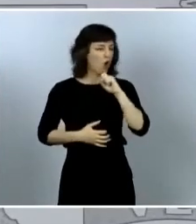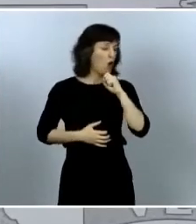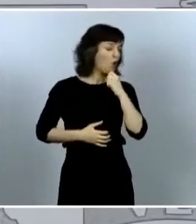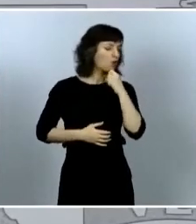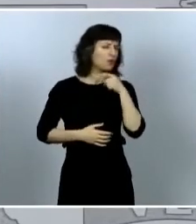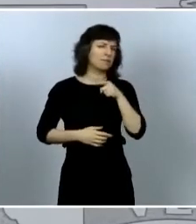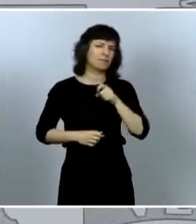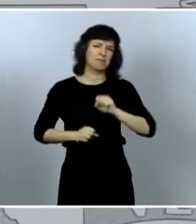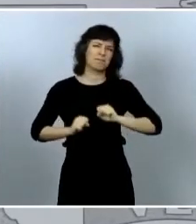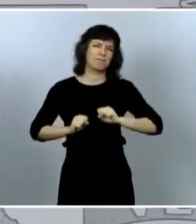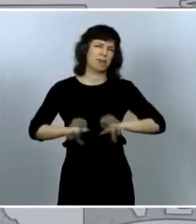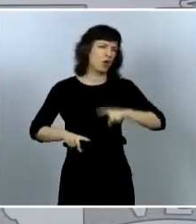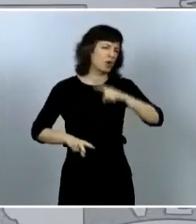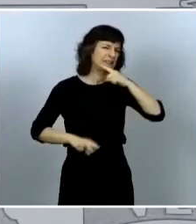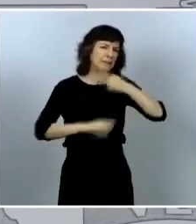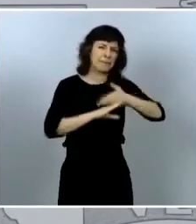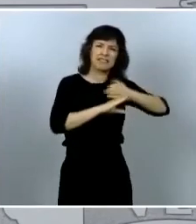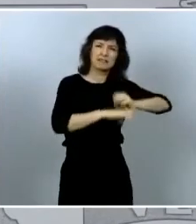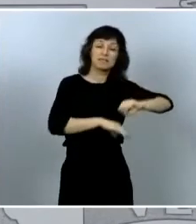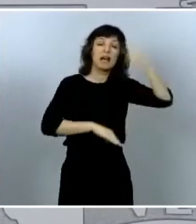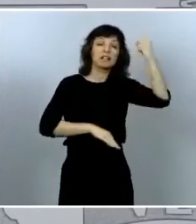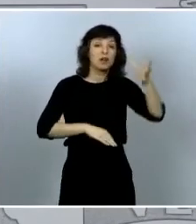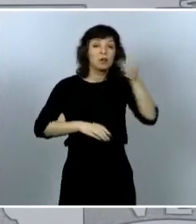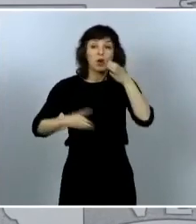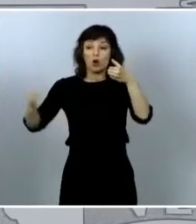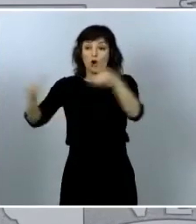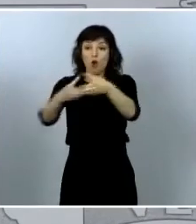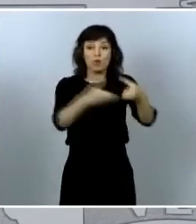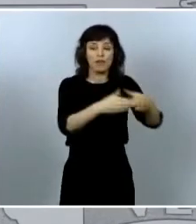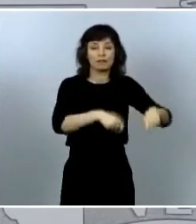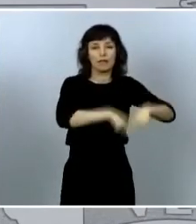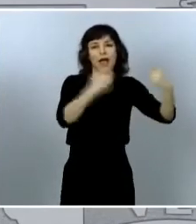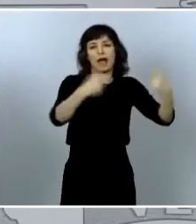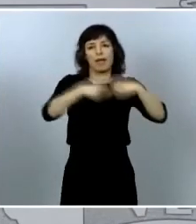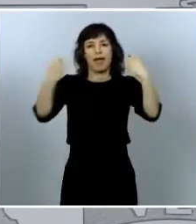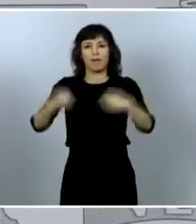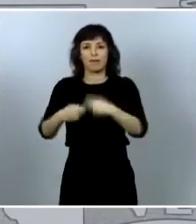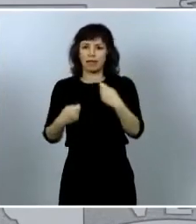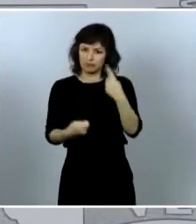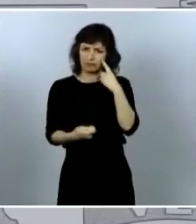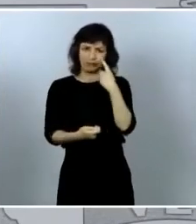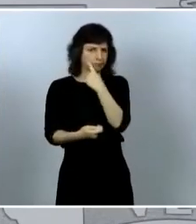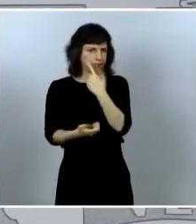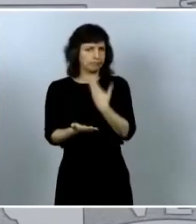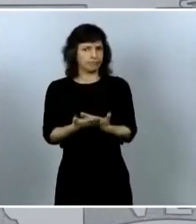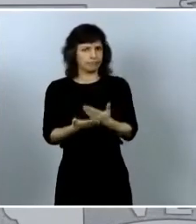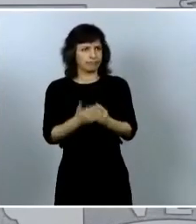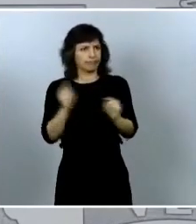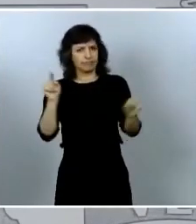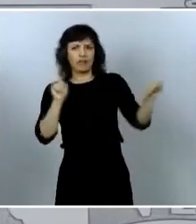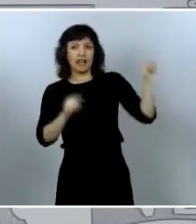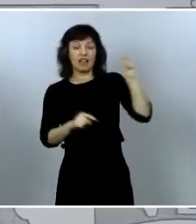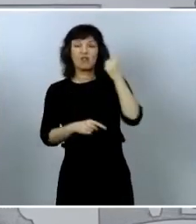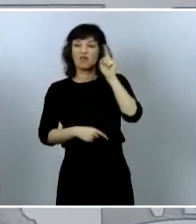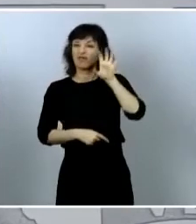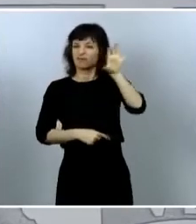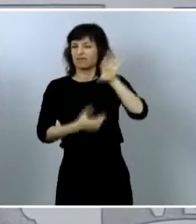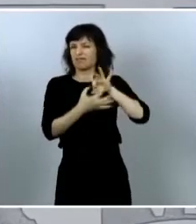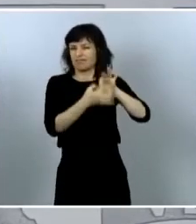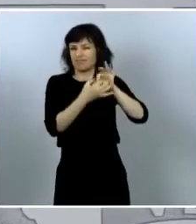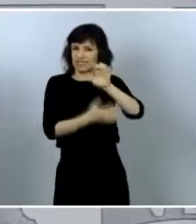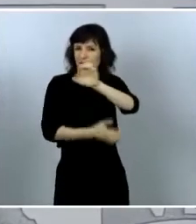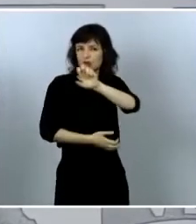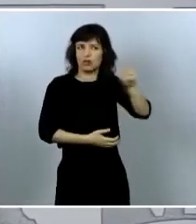destruye las comunidades lo estamos viendo en algunos lugares señaladamente en una nación amiga tan poderosa como es Estados Unidos